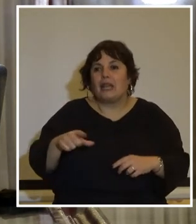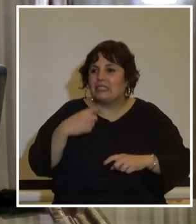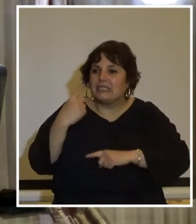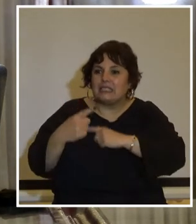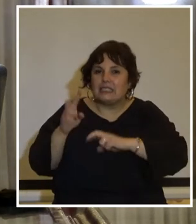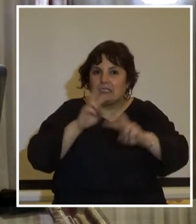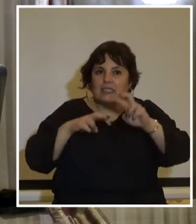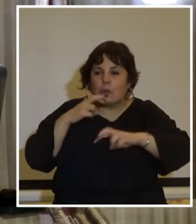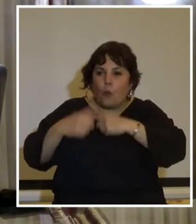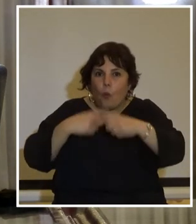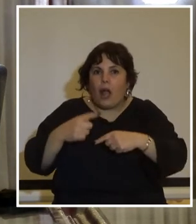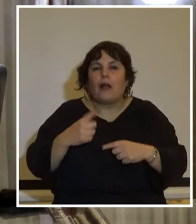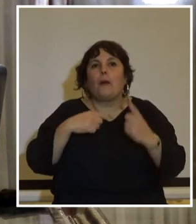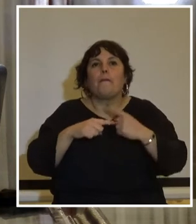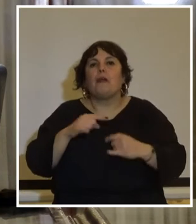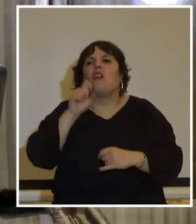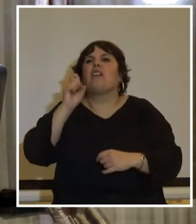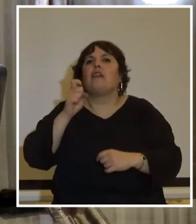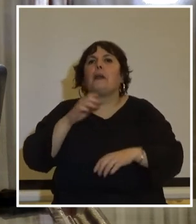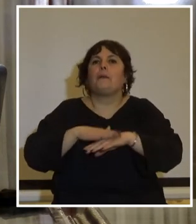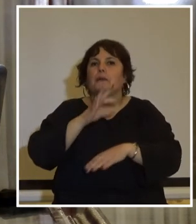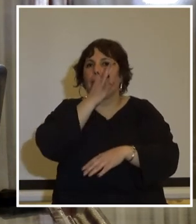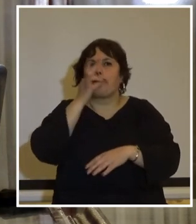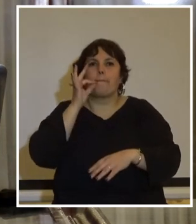buscándolos frente al criminal silencio de sus ejecutores